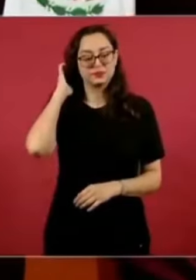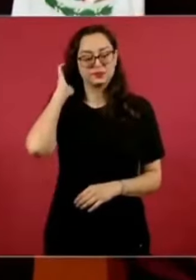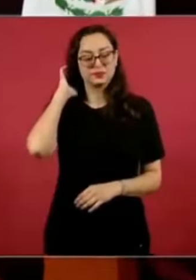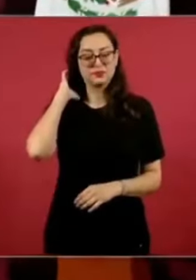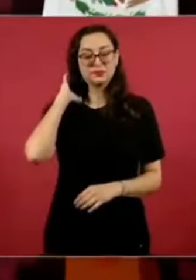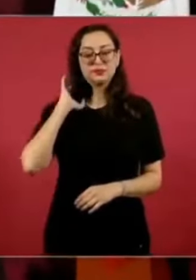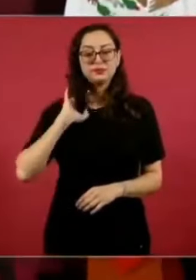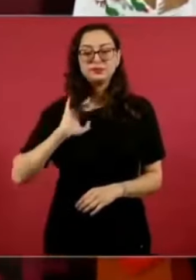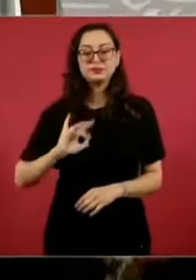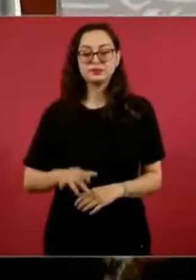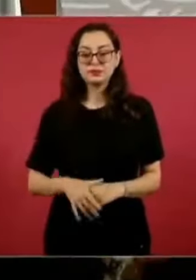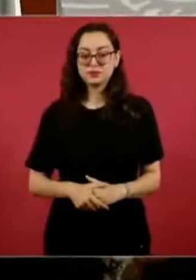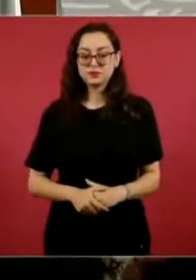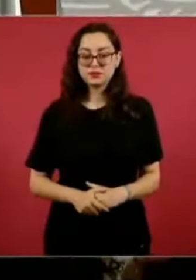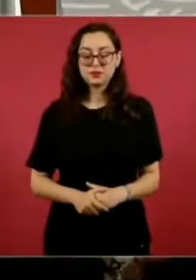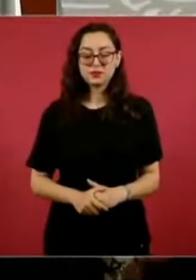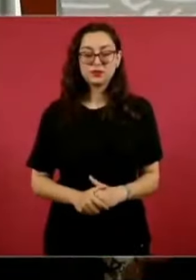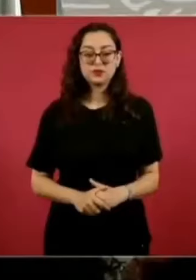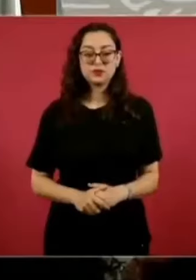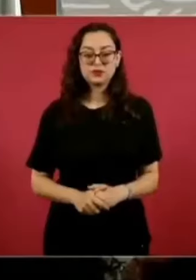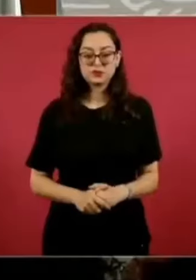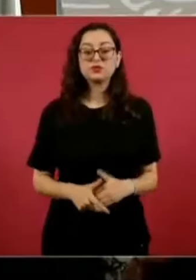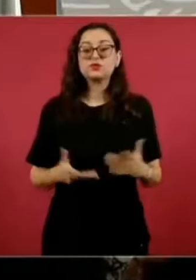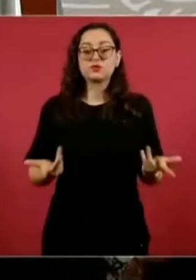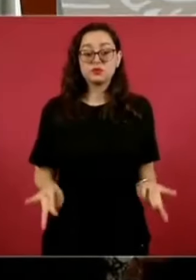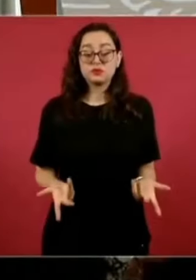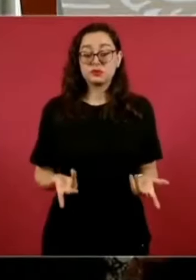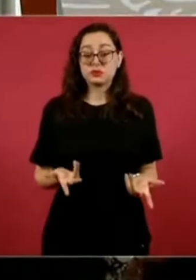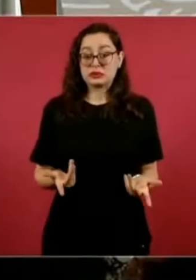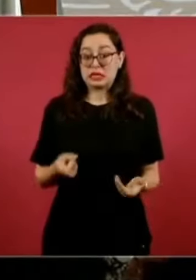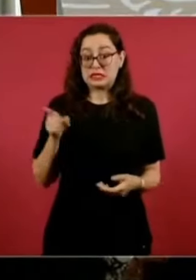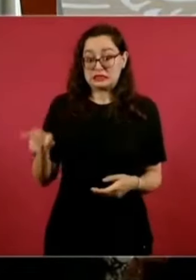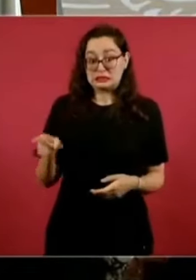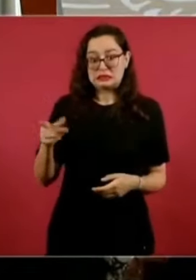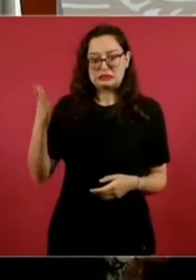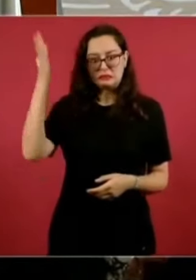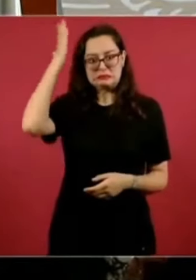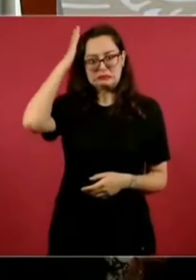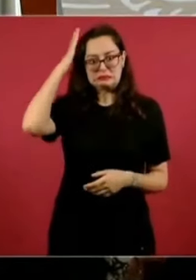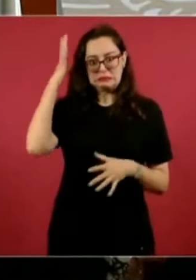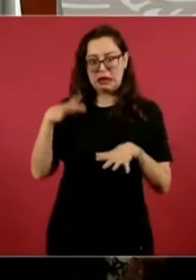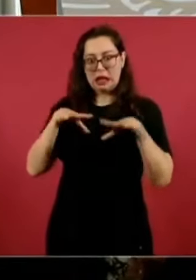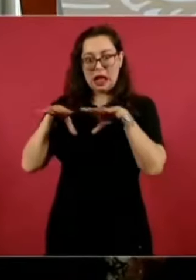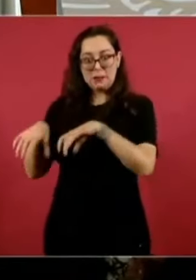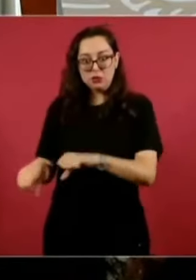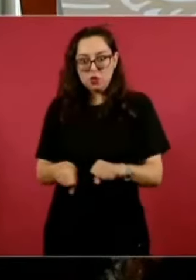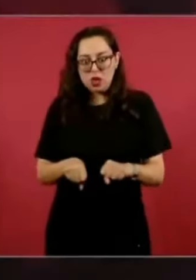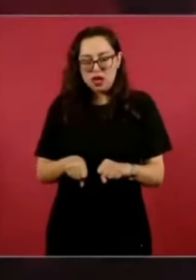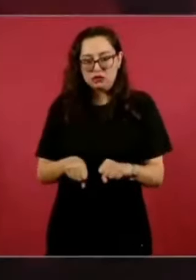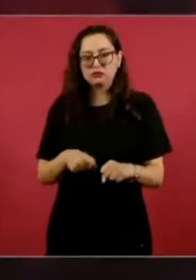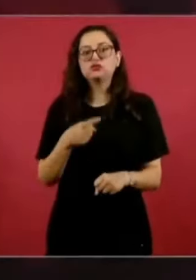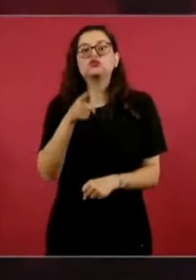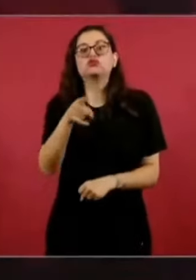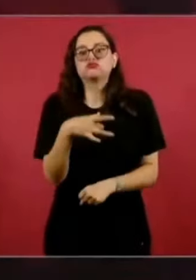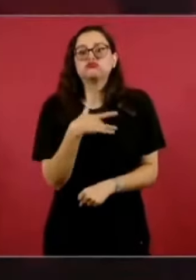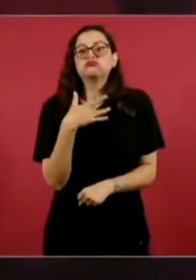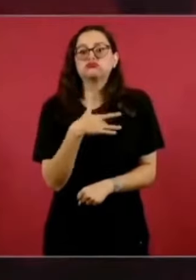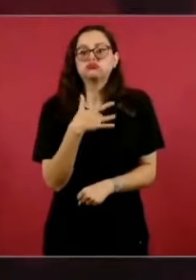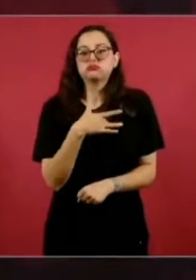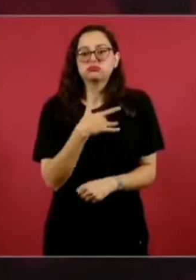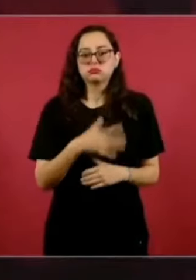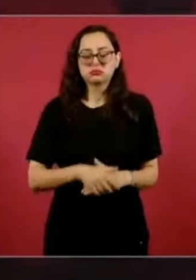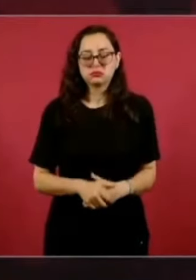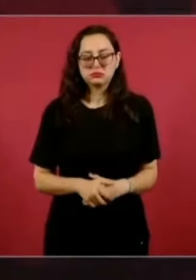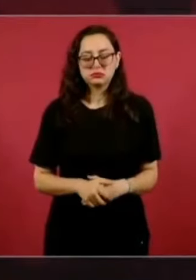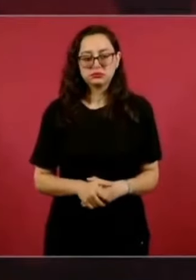representa para su gobierno la captura de este importante capo de la droga? Pues yo creo que es una